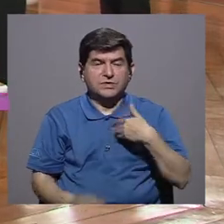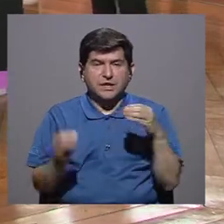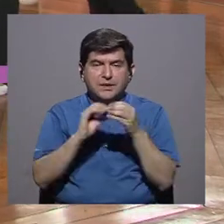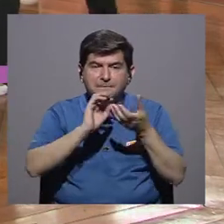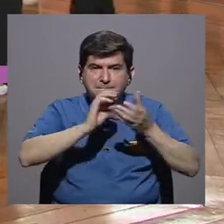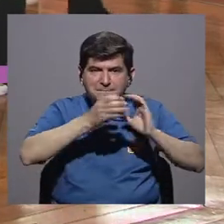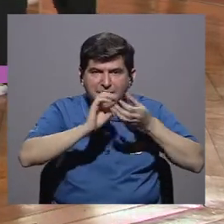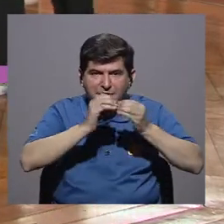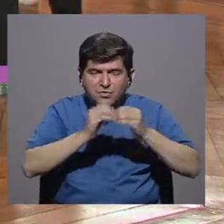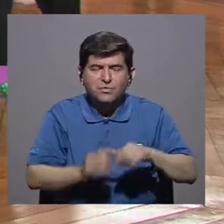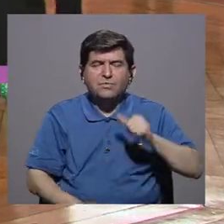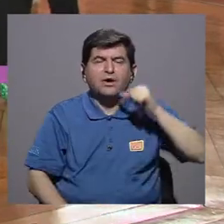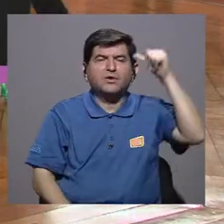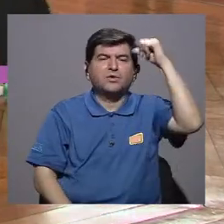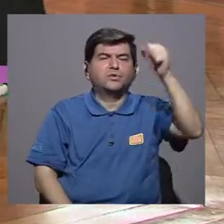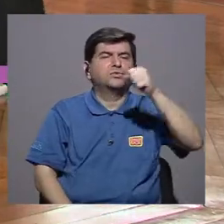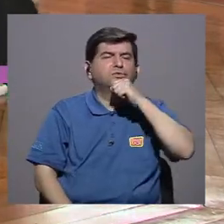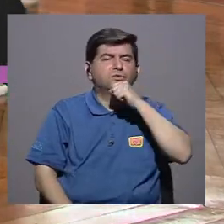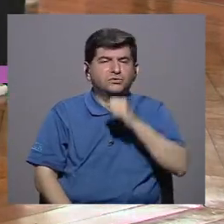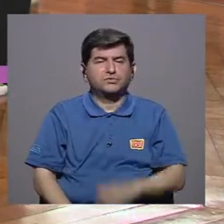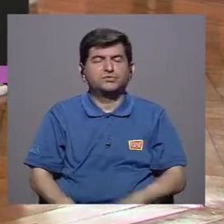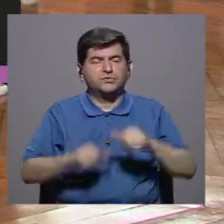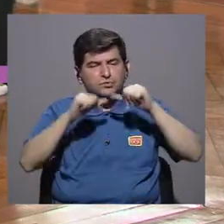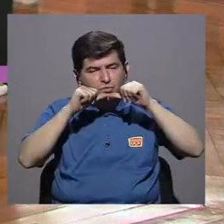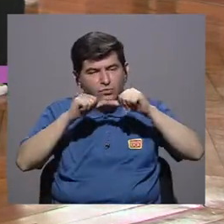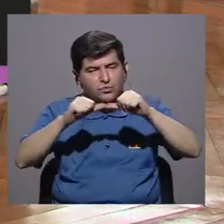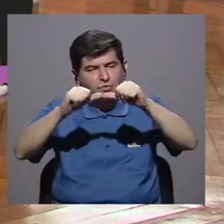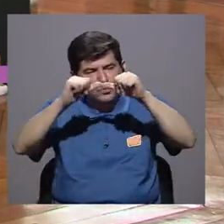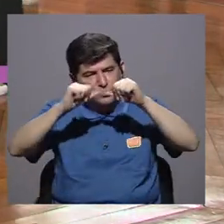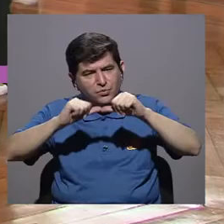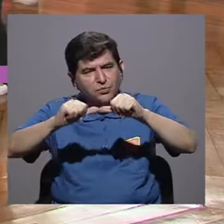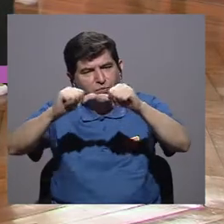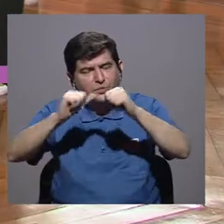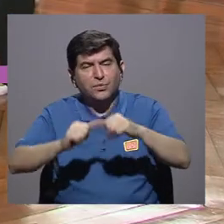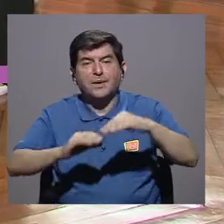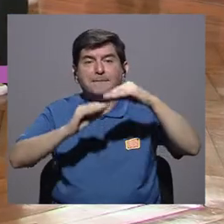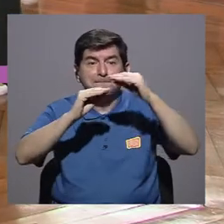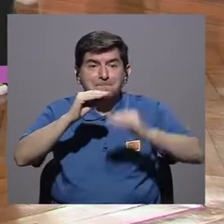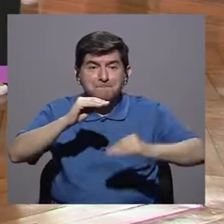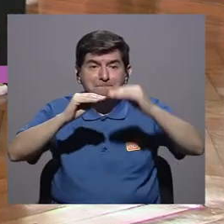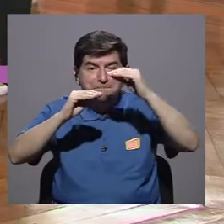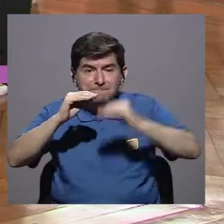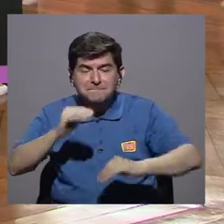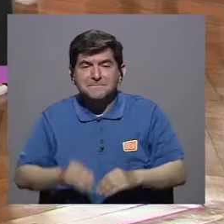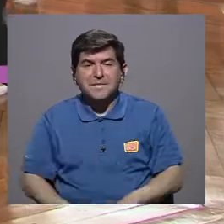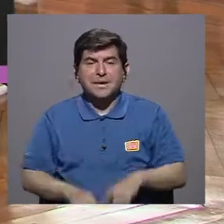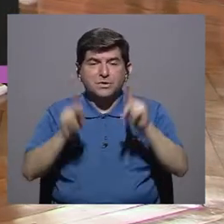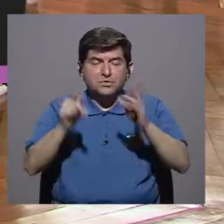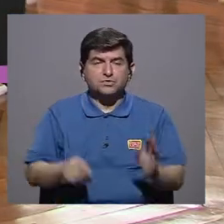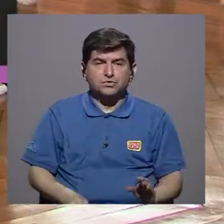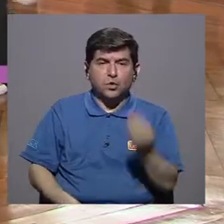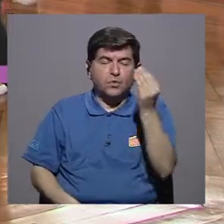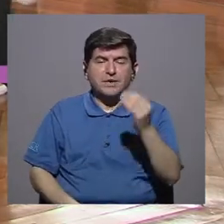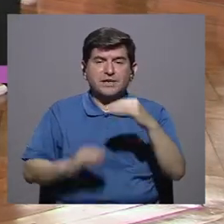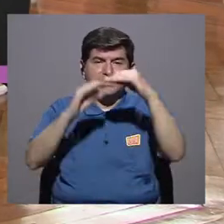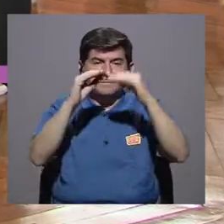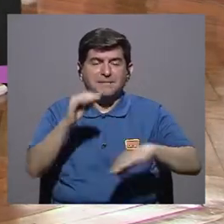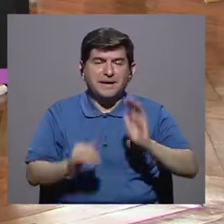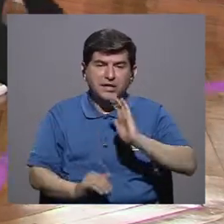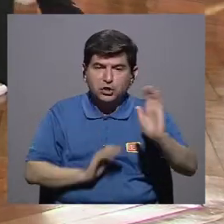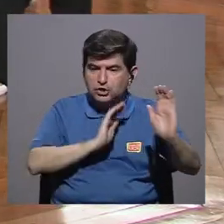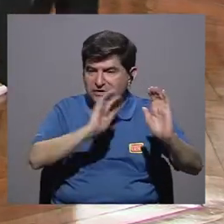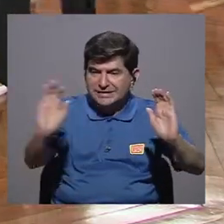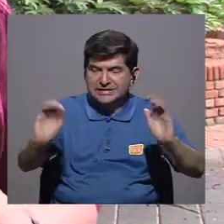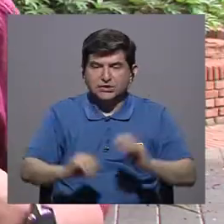tener mayor número de adultos mayores conforme pasa el tiempo y menos gente joven,